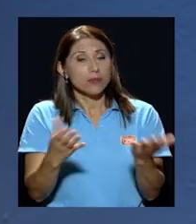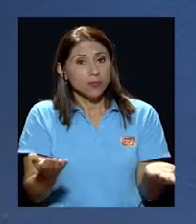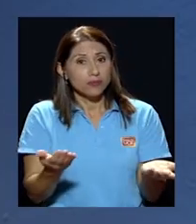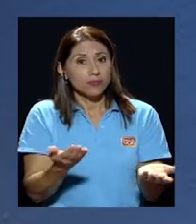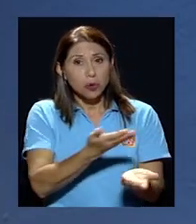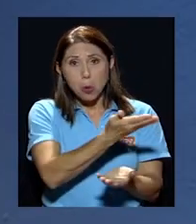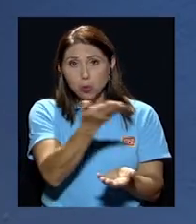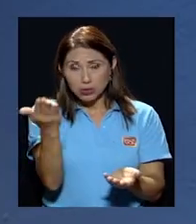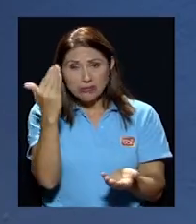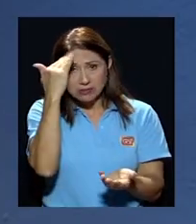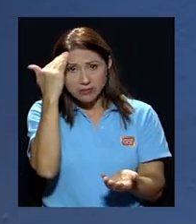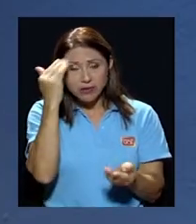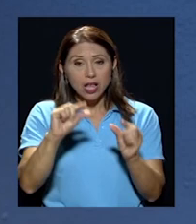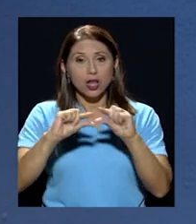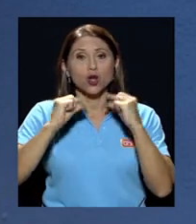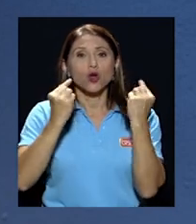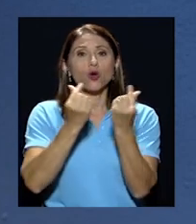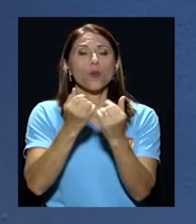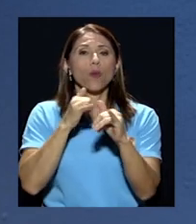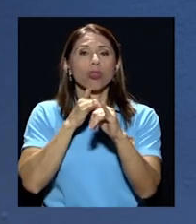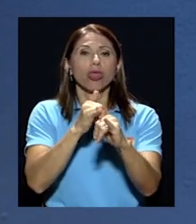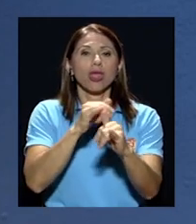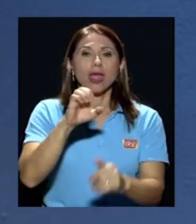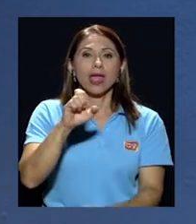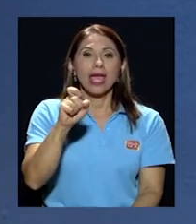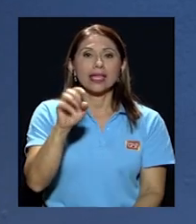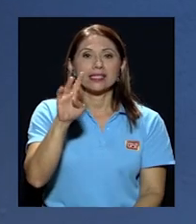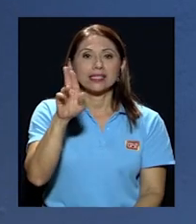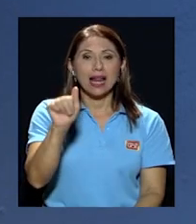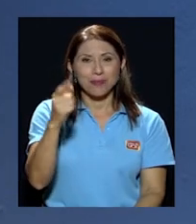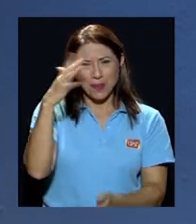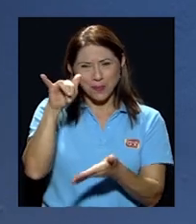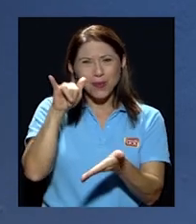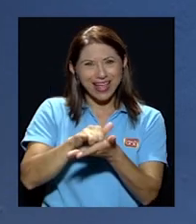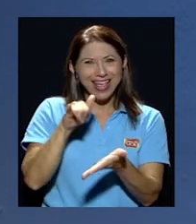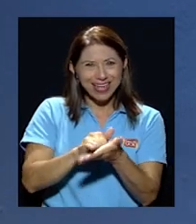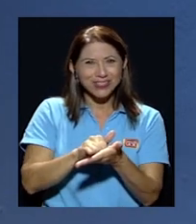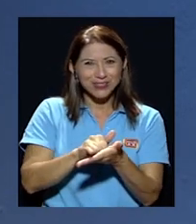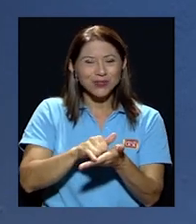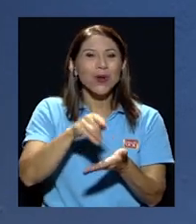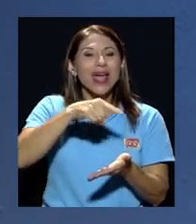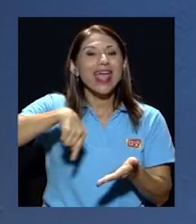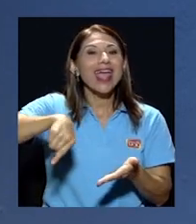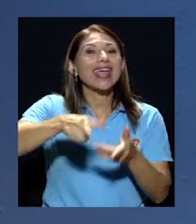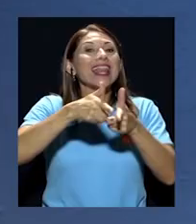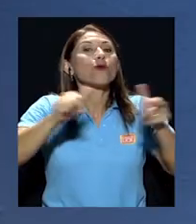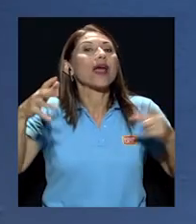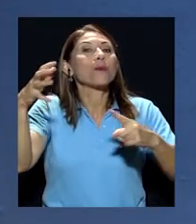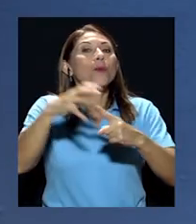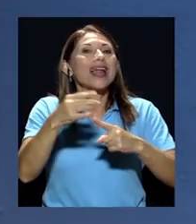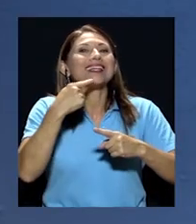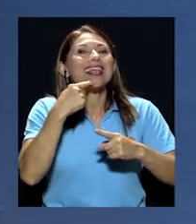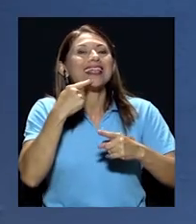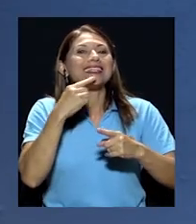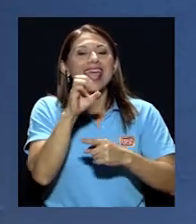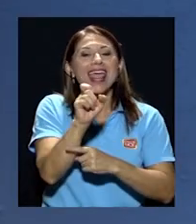duda que el grupo extra por eso en el lenguaje popular ya se le conoce como la extra Arias está manejado